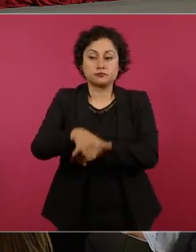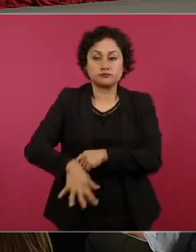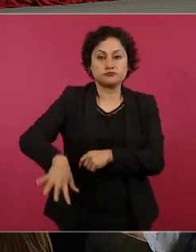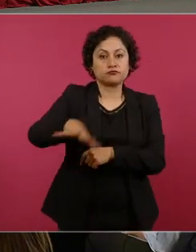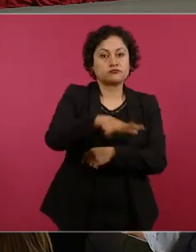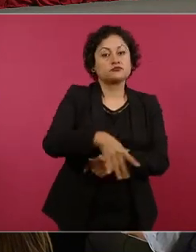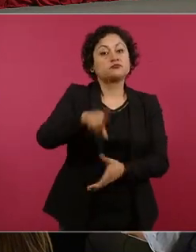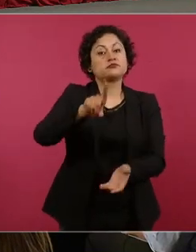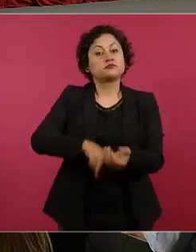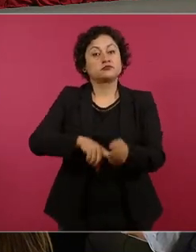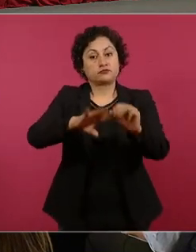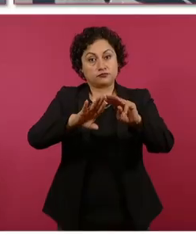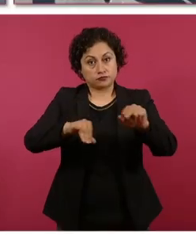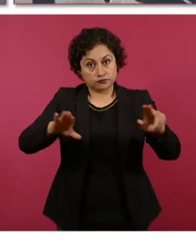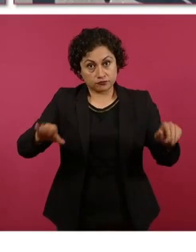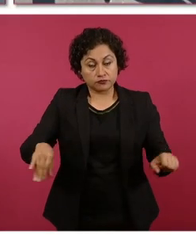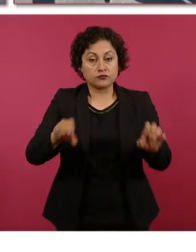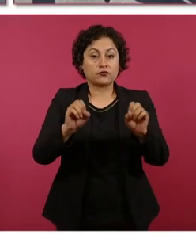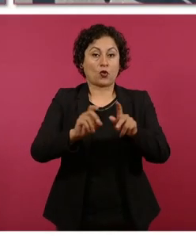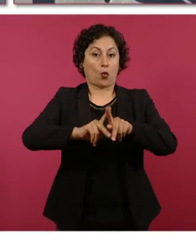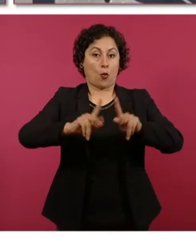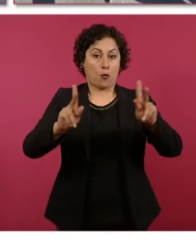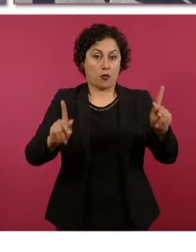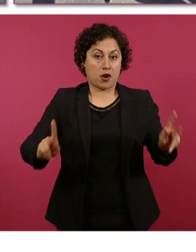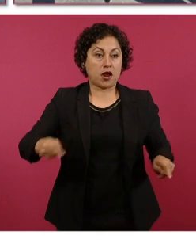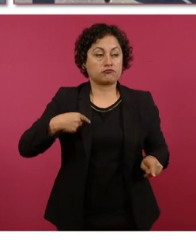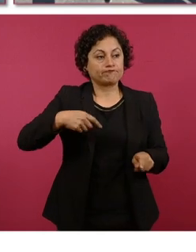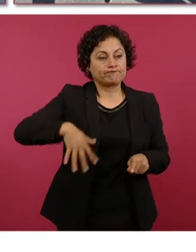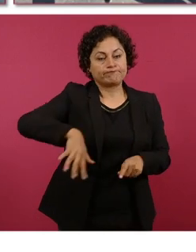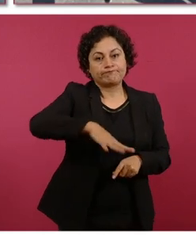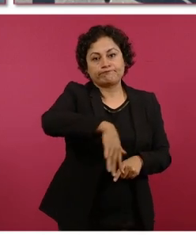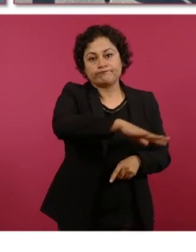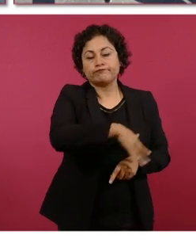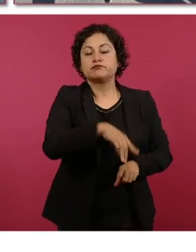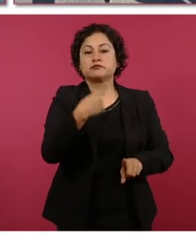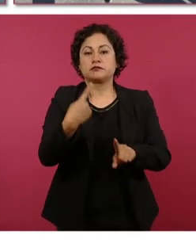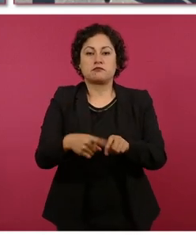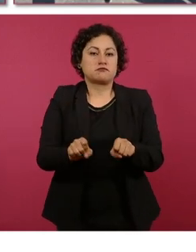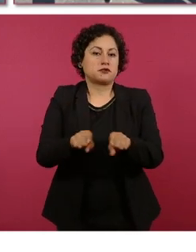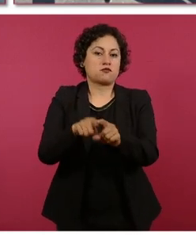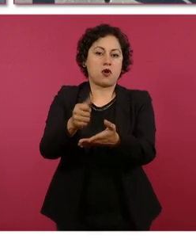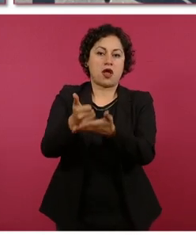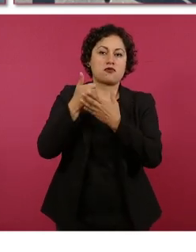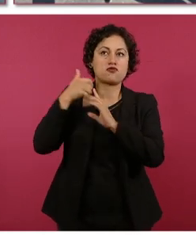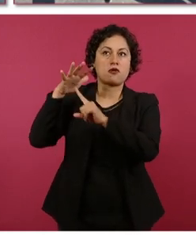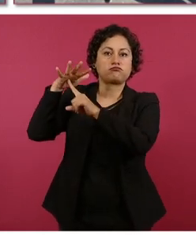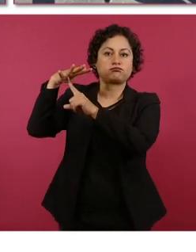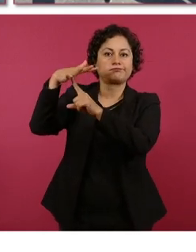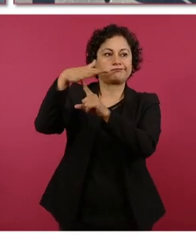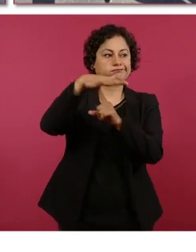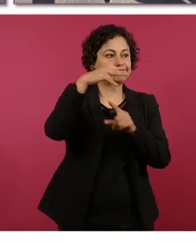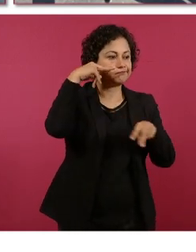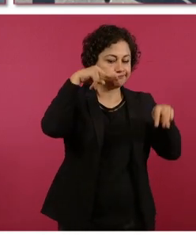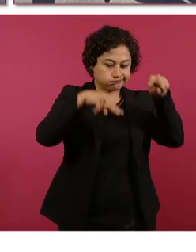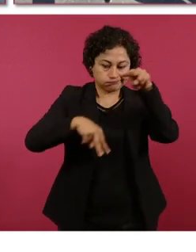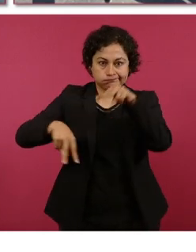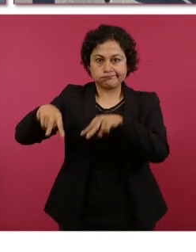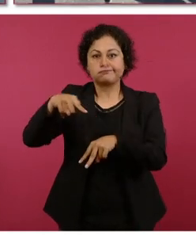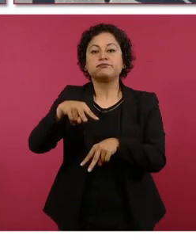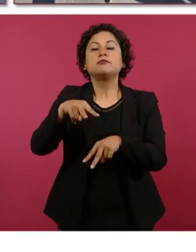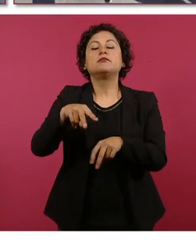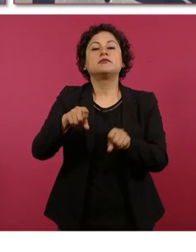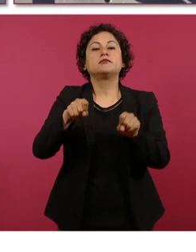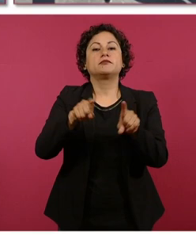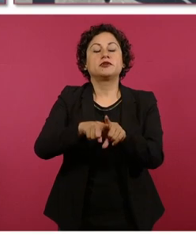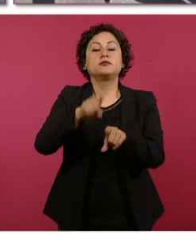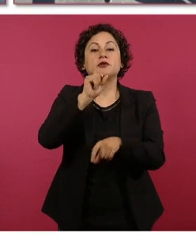como en la costa, incluyendo intervenciones aéreas. Y la Fiscalía continuará con los análisis de